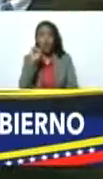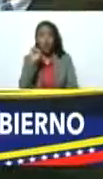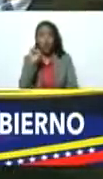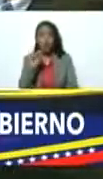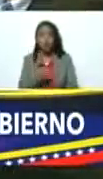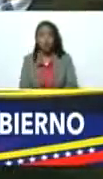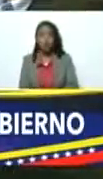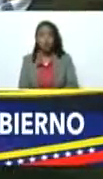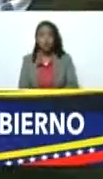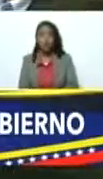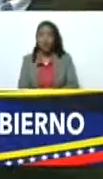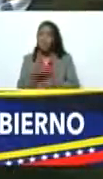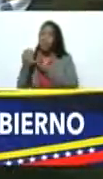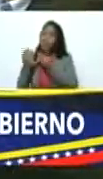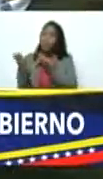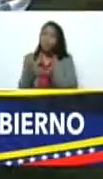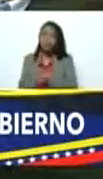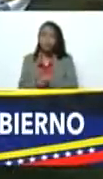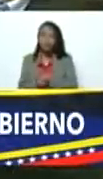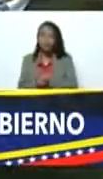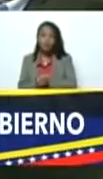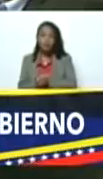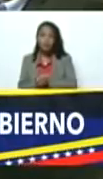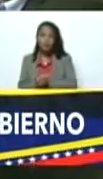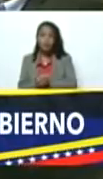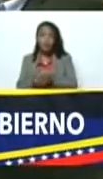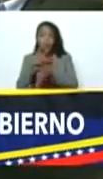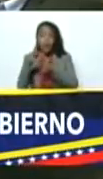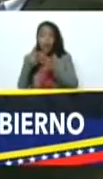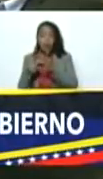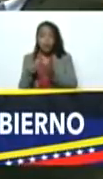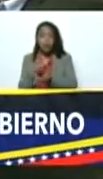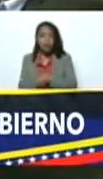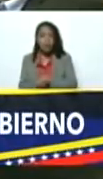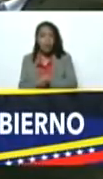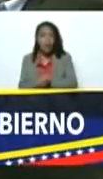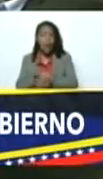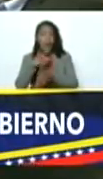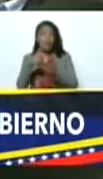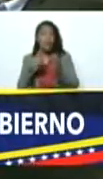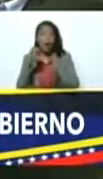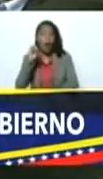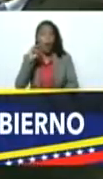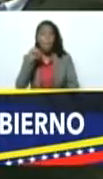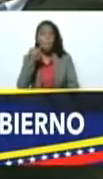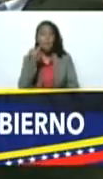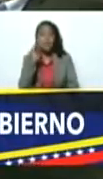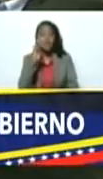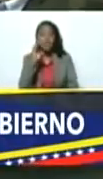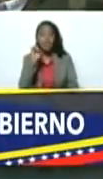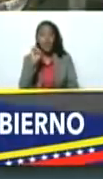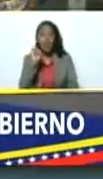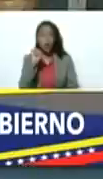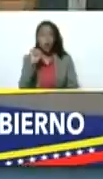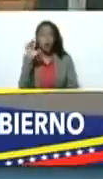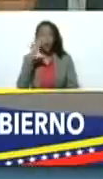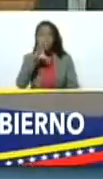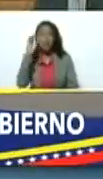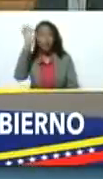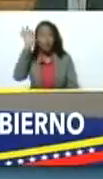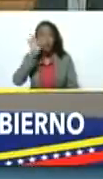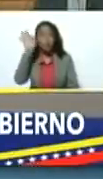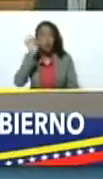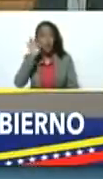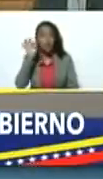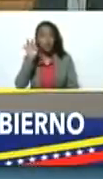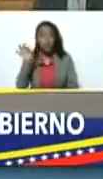como la variante Omicron está dando casi un 50%